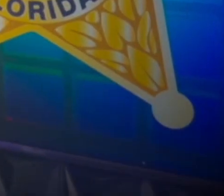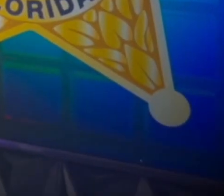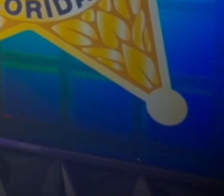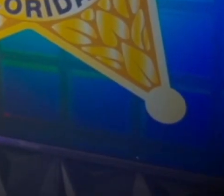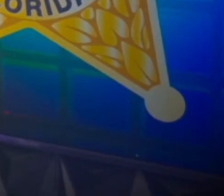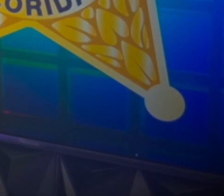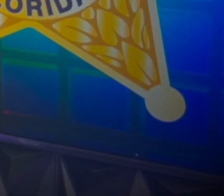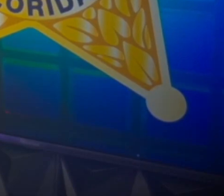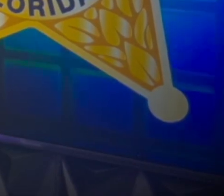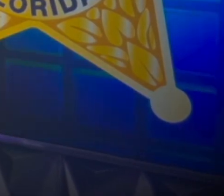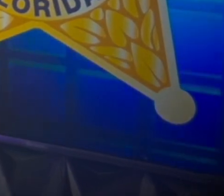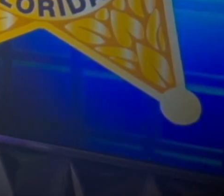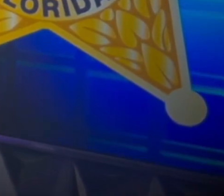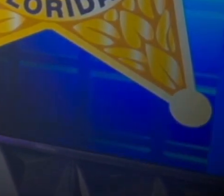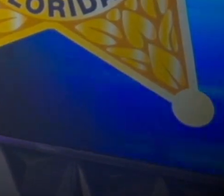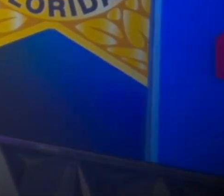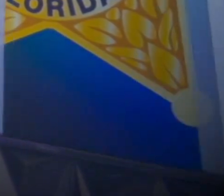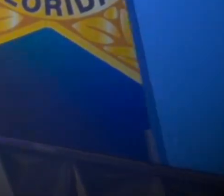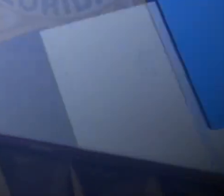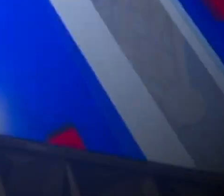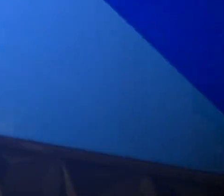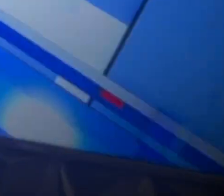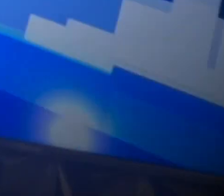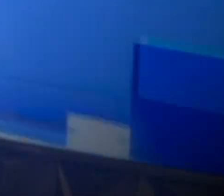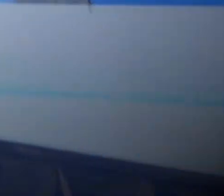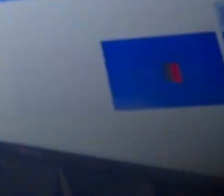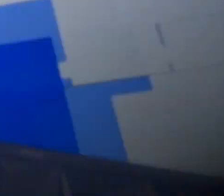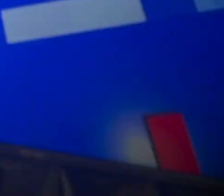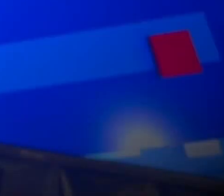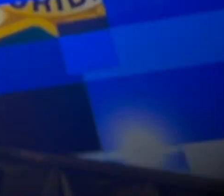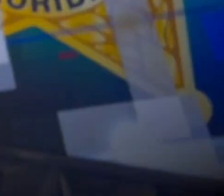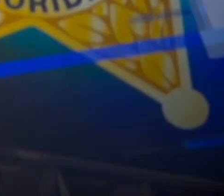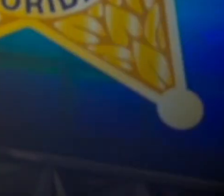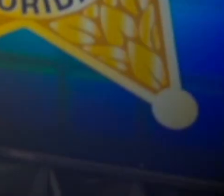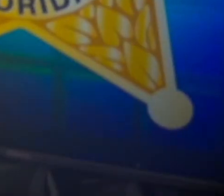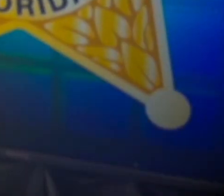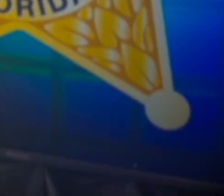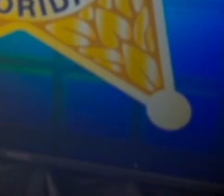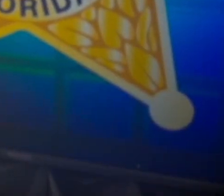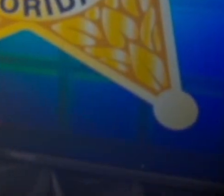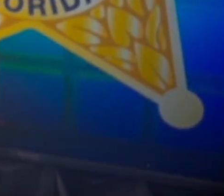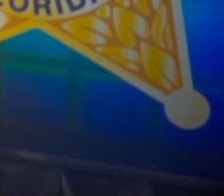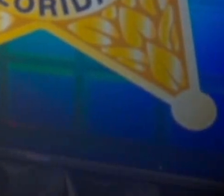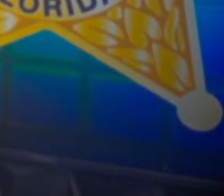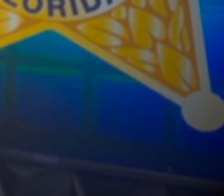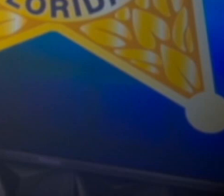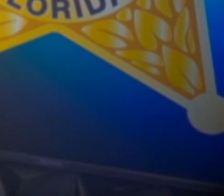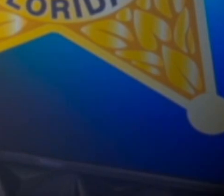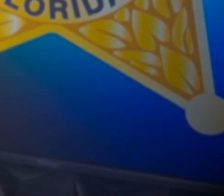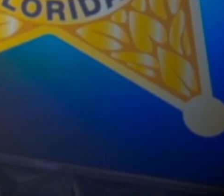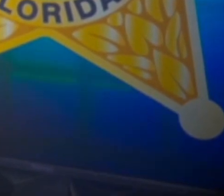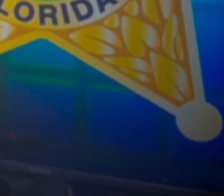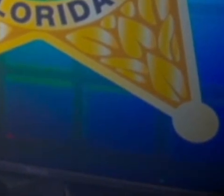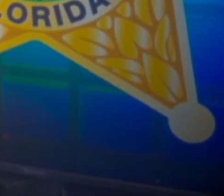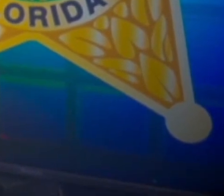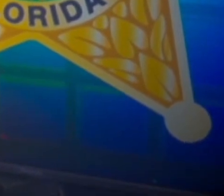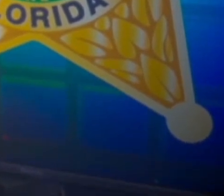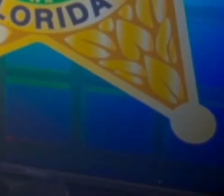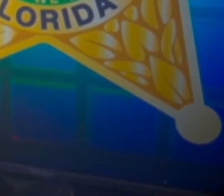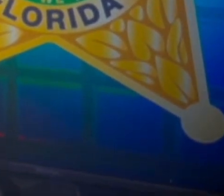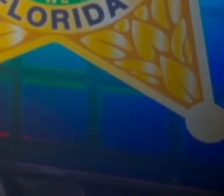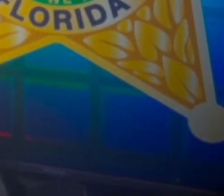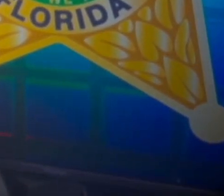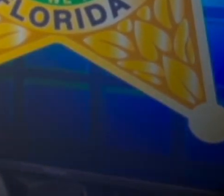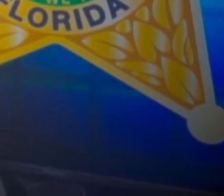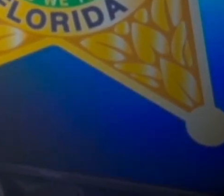Y bueno, señores, ya me tengo que despedir. No sin antes desearles que ustedes pasen un feliz fin de semana. Recuerde,